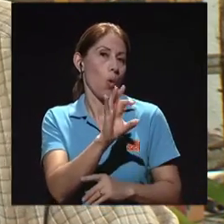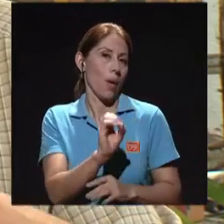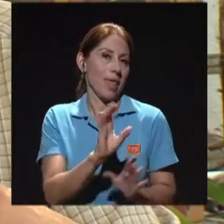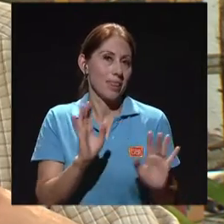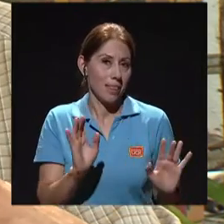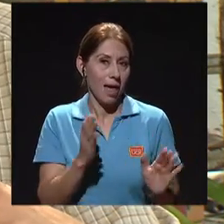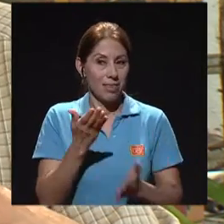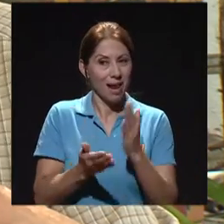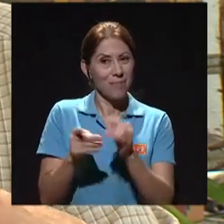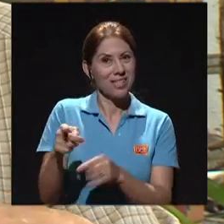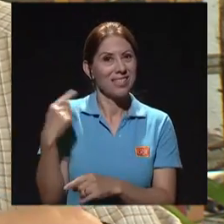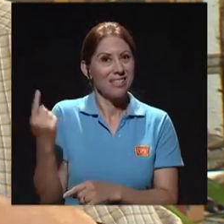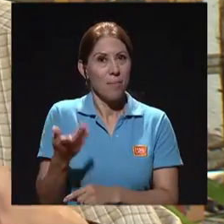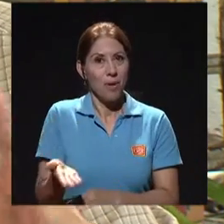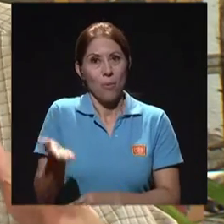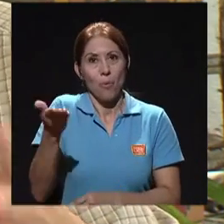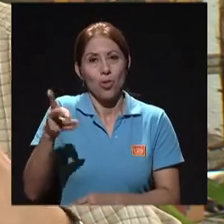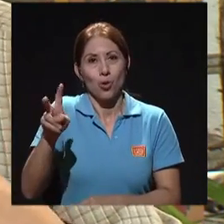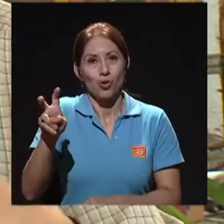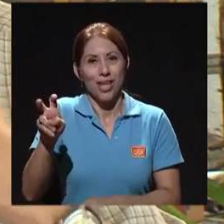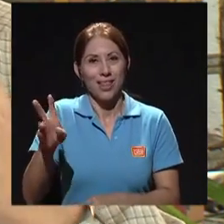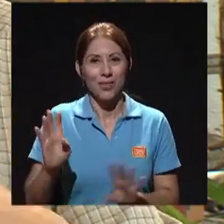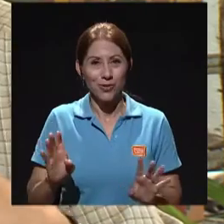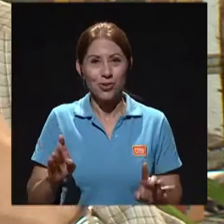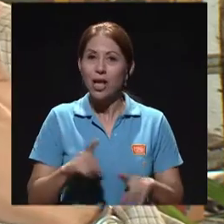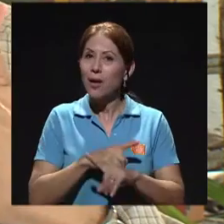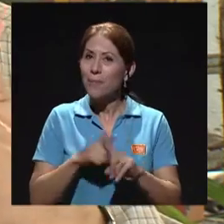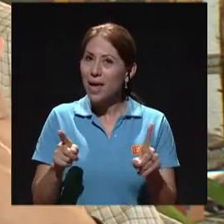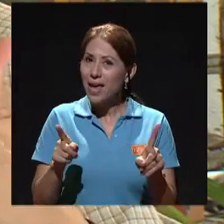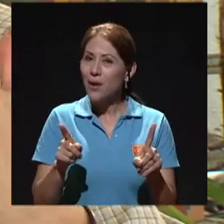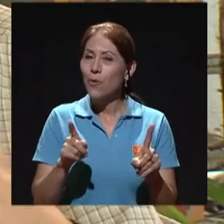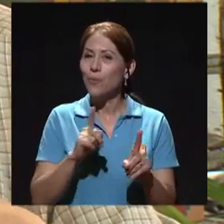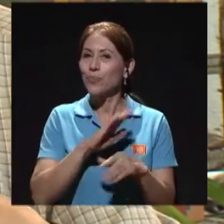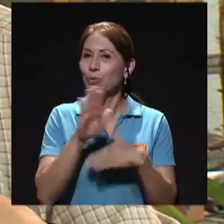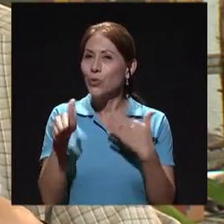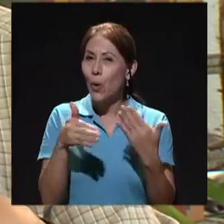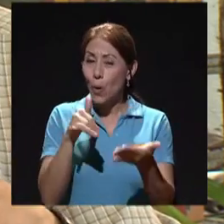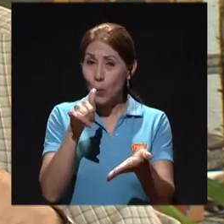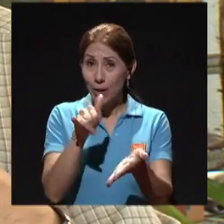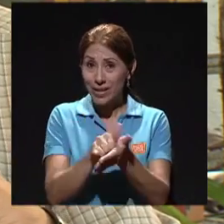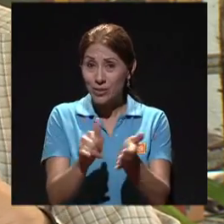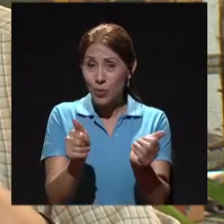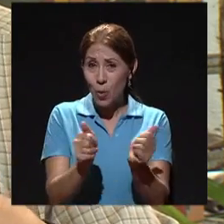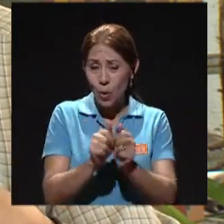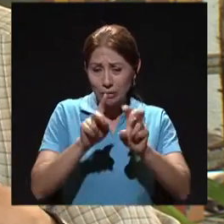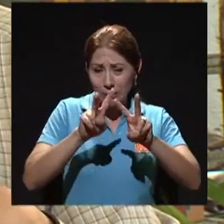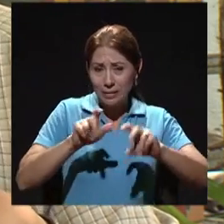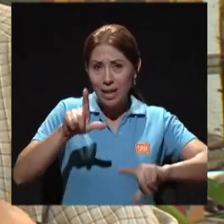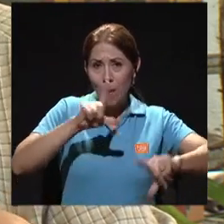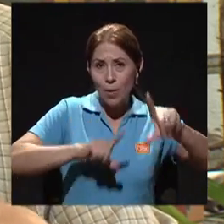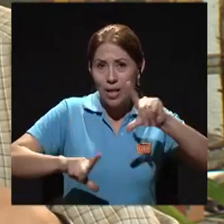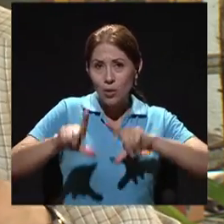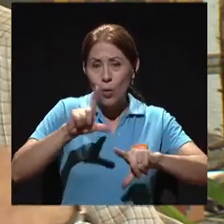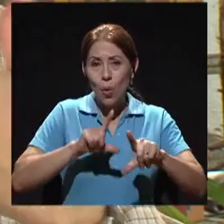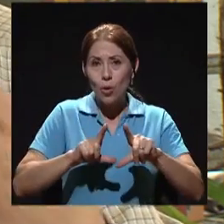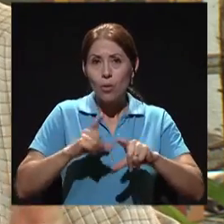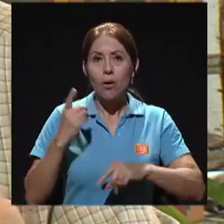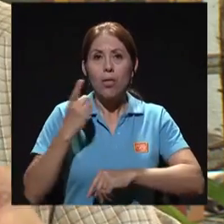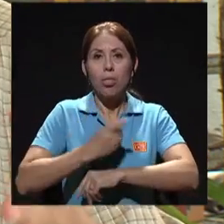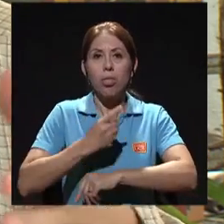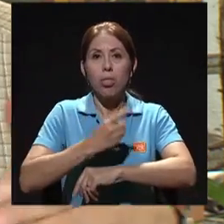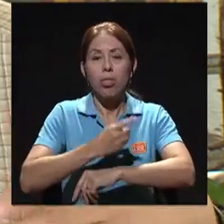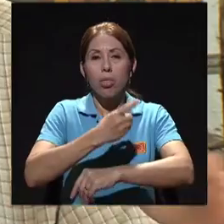200, tal vez él, ¿verdad? Pero todo esto de laboratorio, de cada día hay nuevas metodologías, nuevas